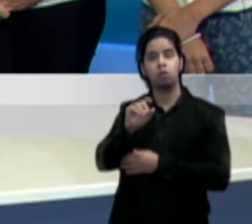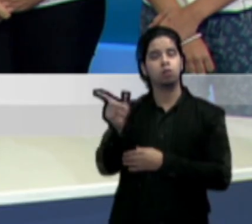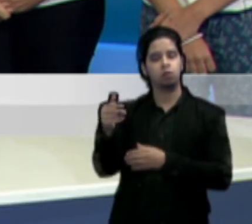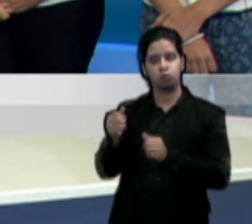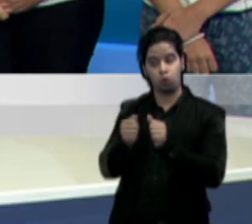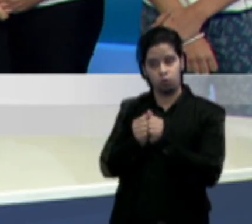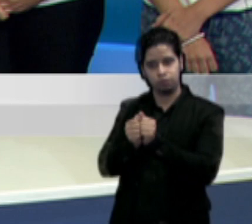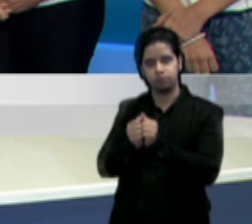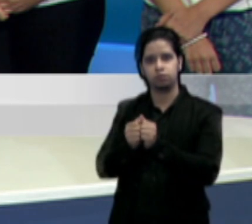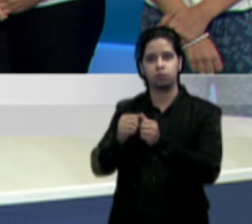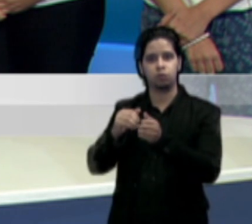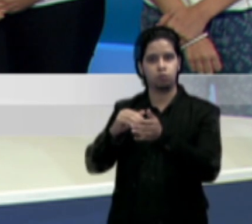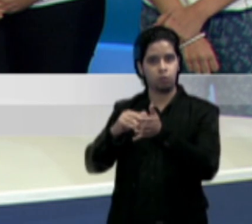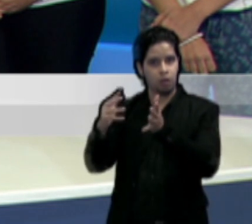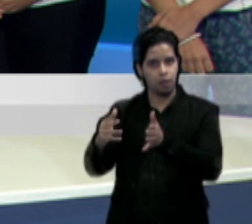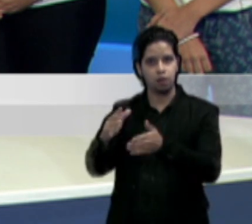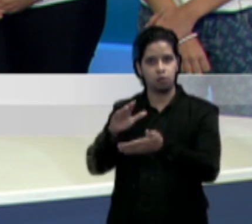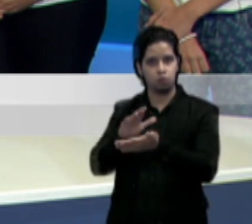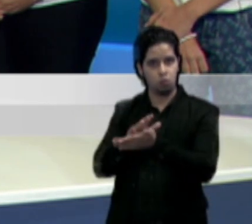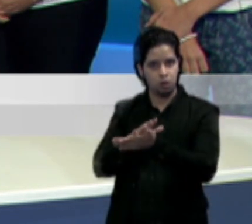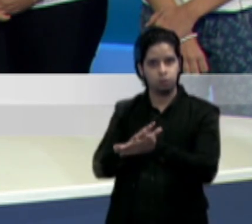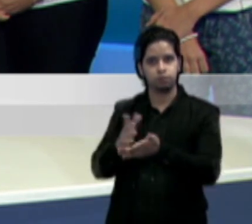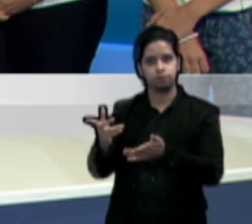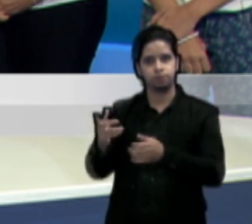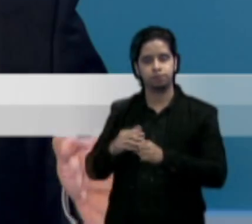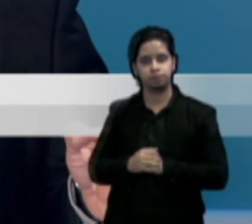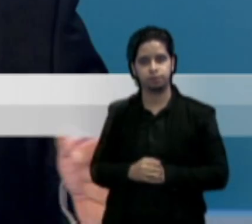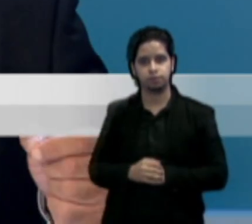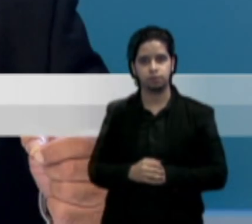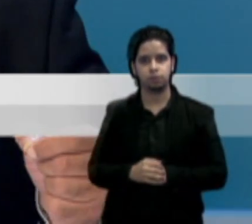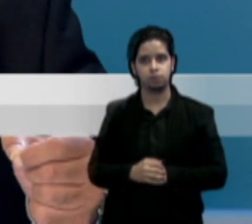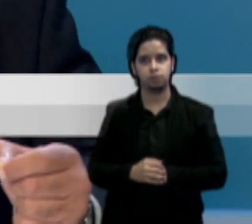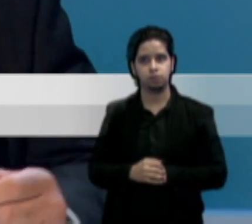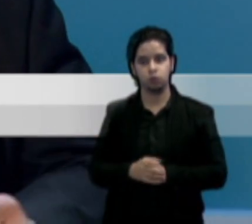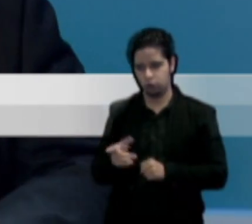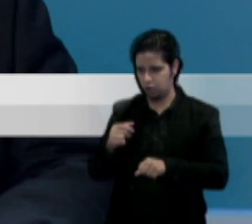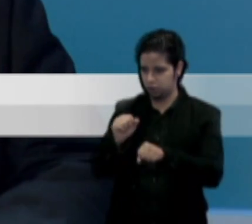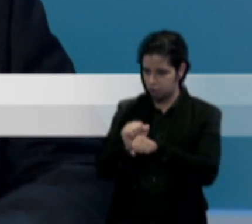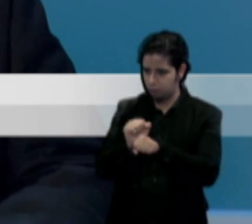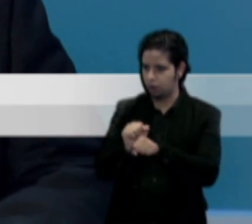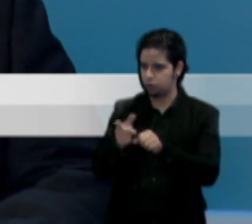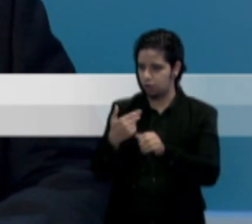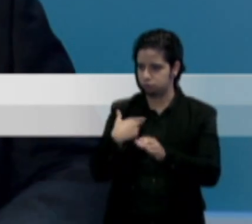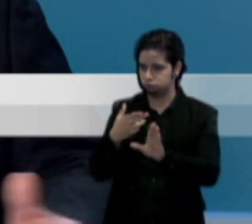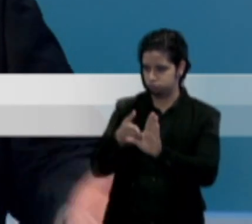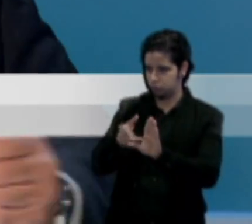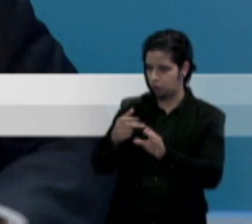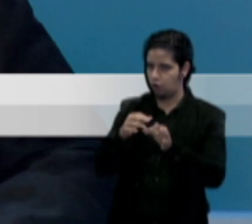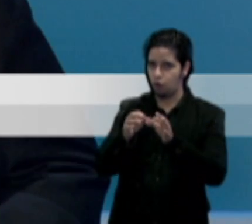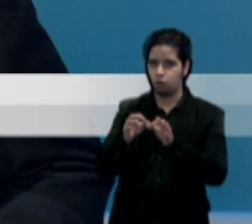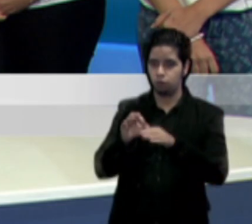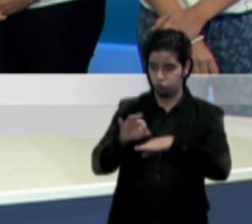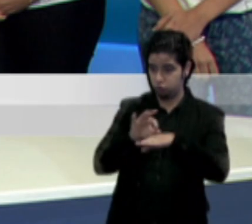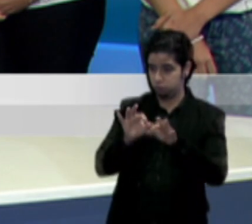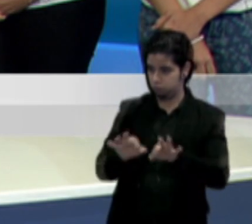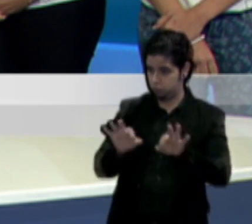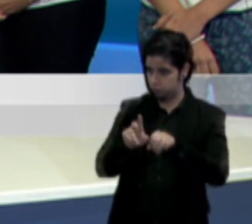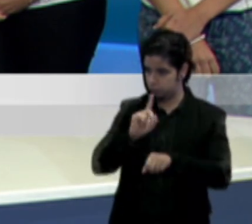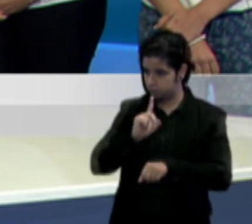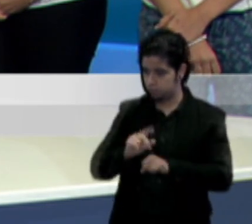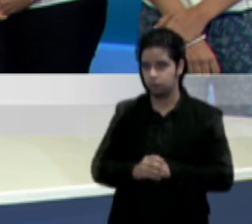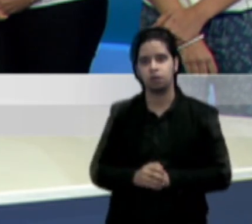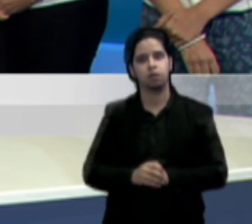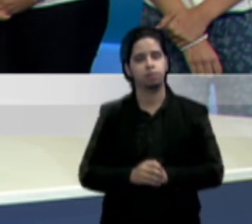compañeras de labores y de estudios, de funciones. Decimos labores porque ustedes se han integrado con una función bien importante. ¿Cómo estás? Bien,